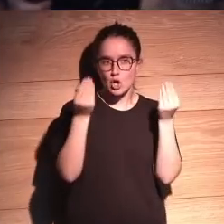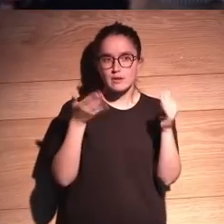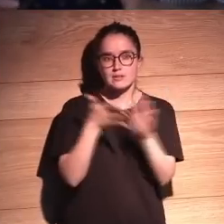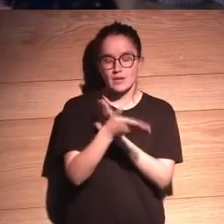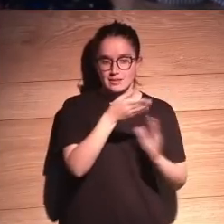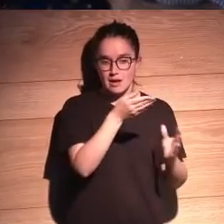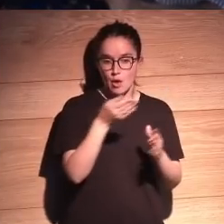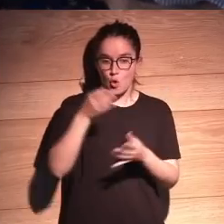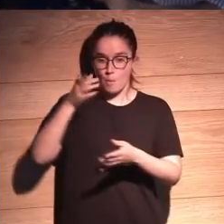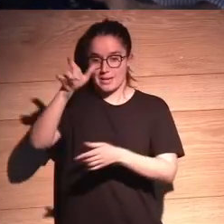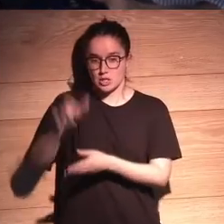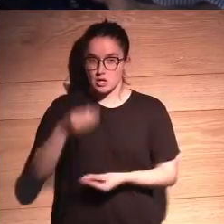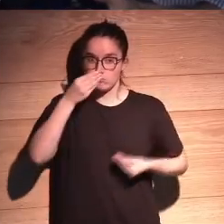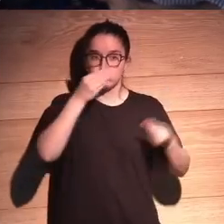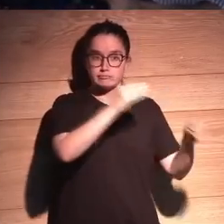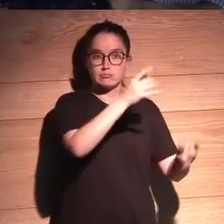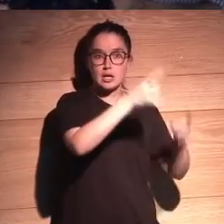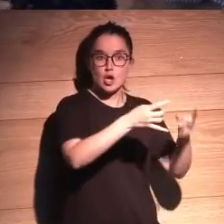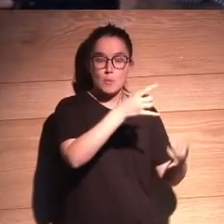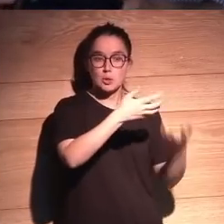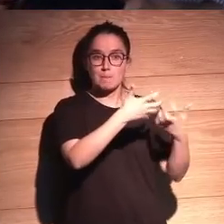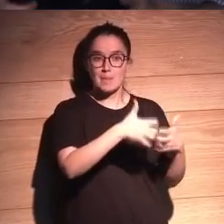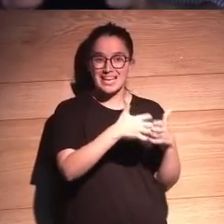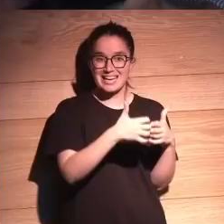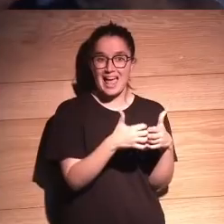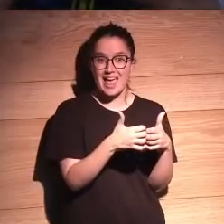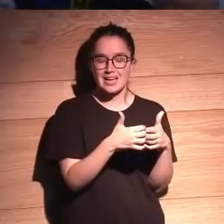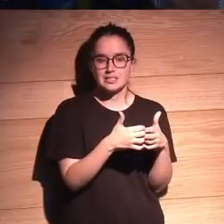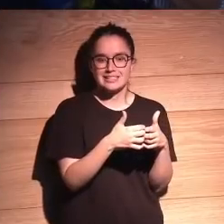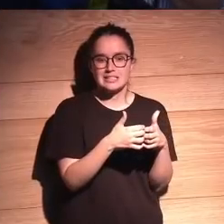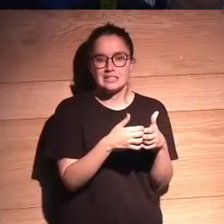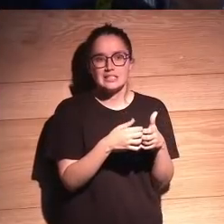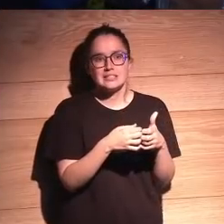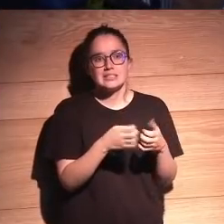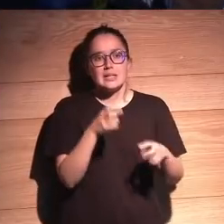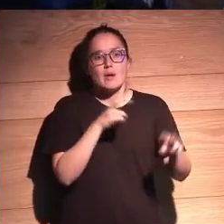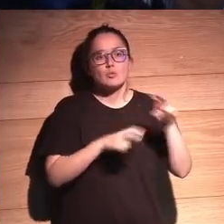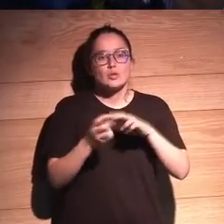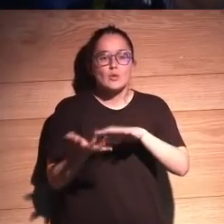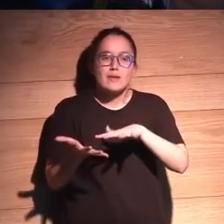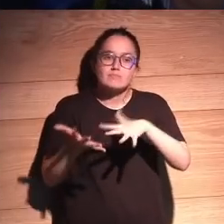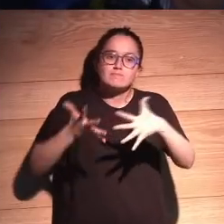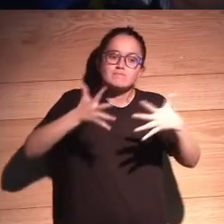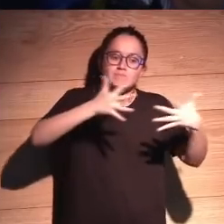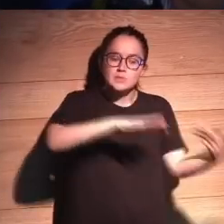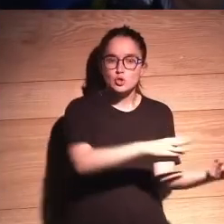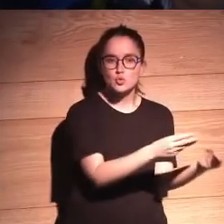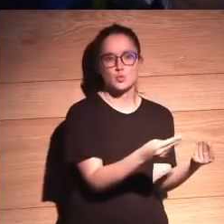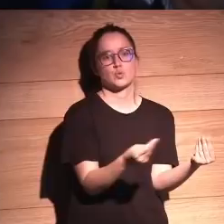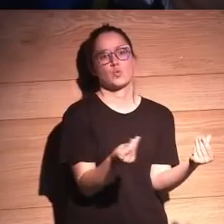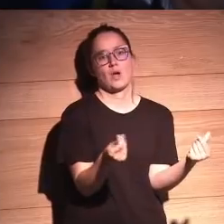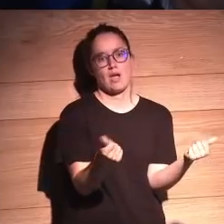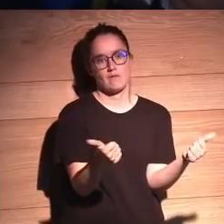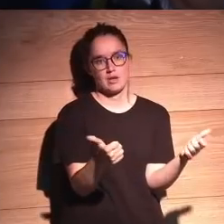esa sustitución de un humano por una máquina, buscamos una transición suave, que mantenga